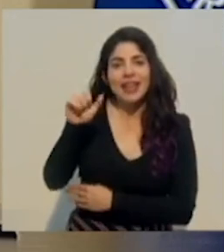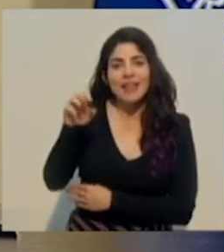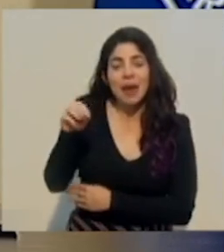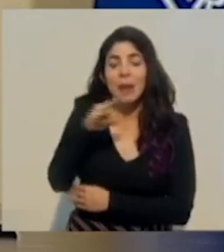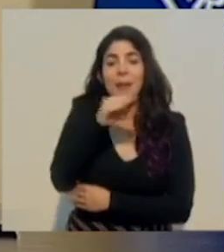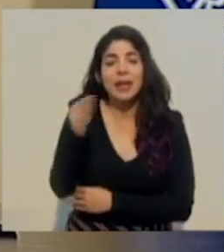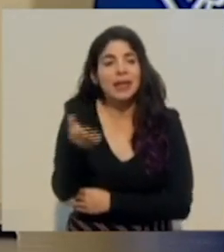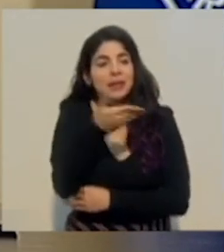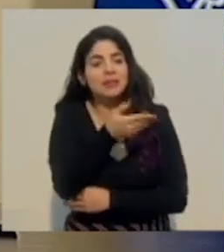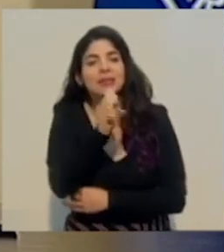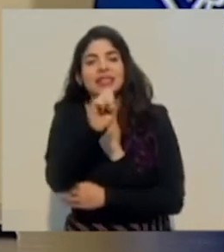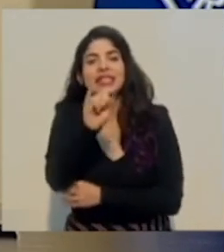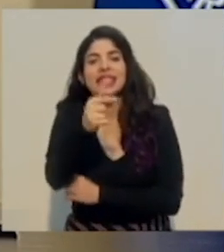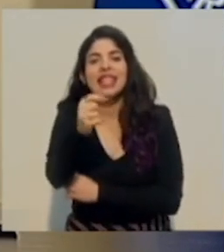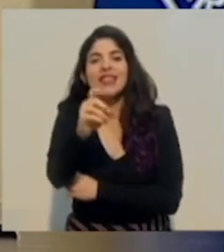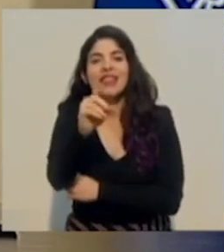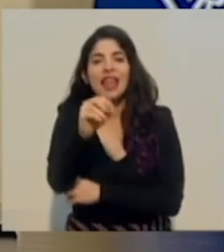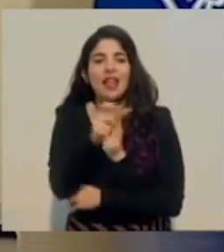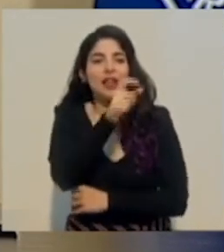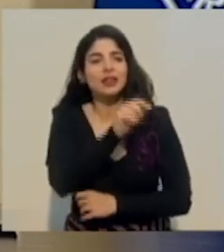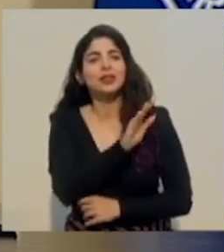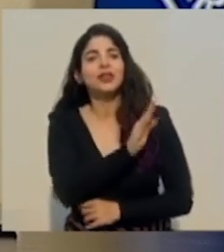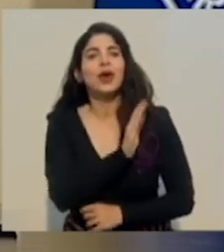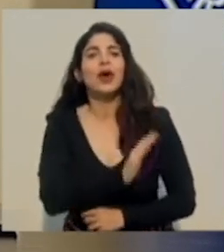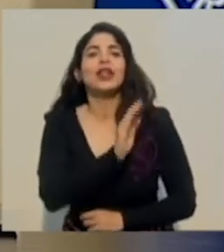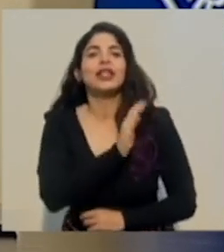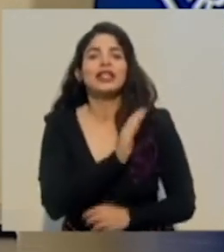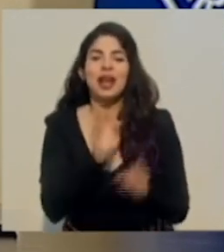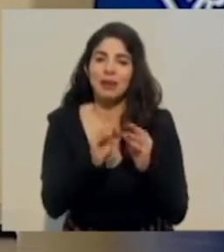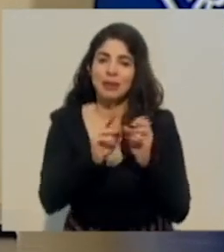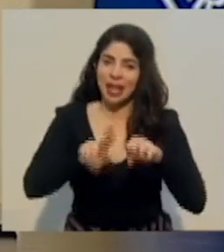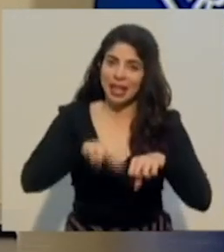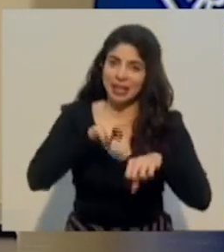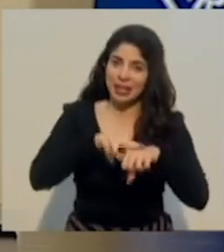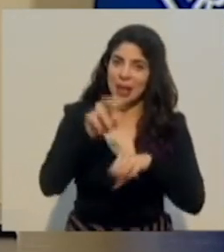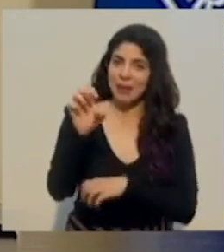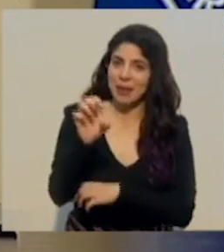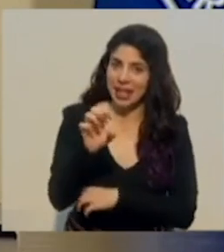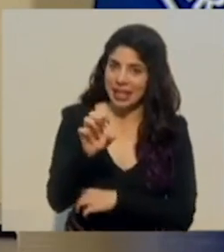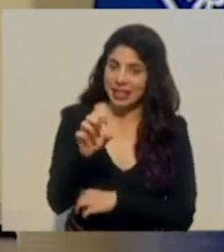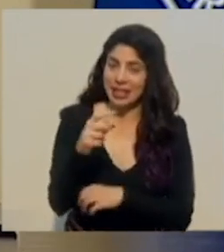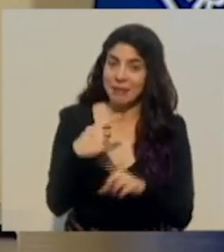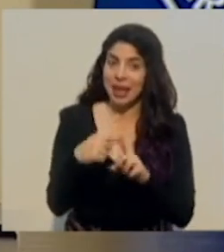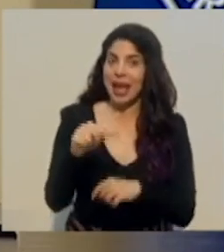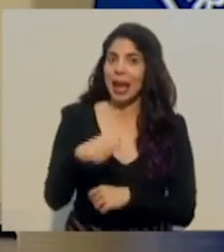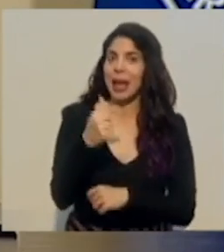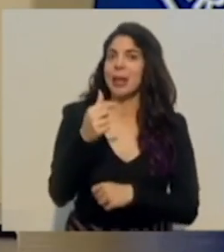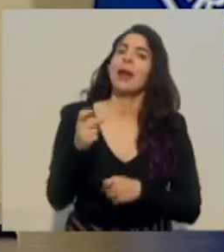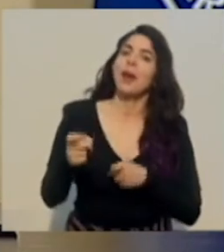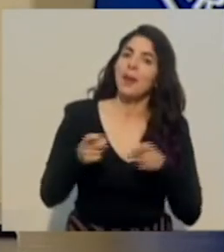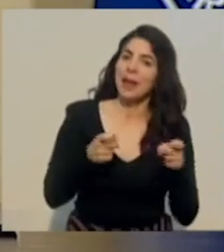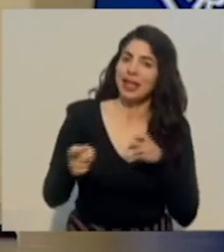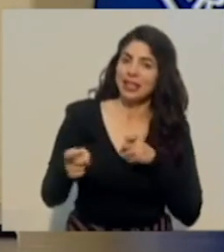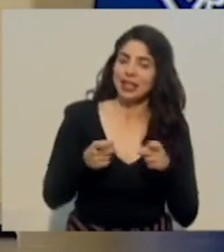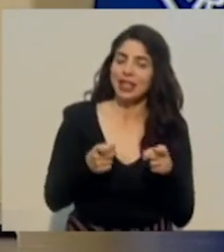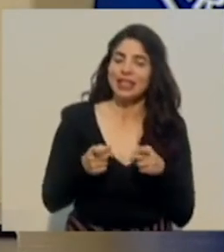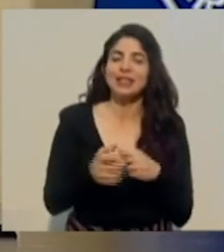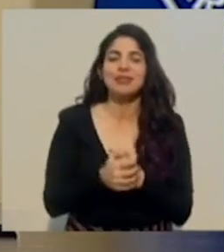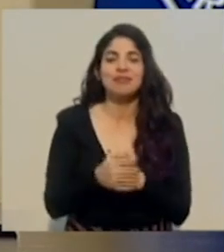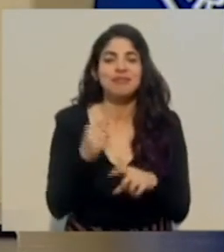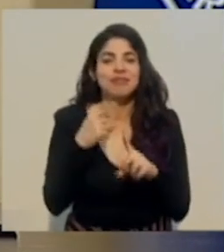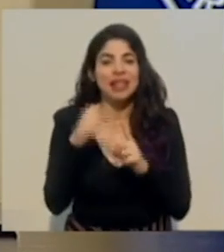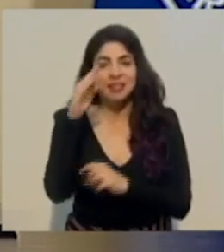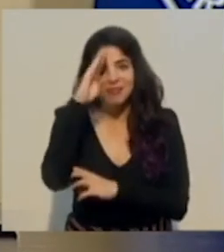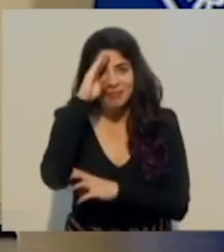condición de Comisión Nacional de Emergencias y gerente de operaciones. además, un saludo para don Alex